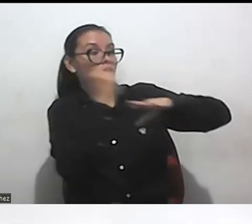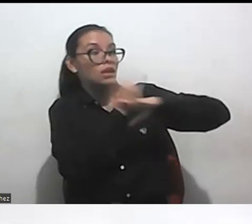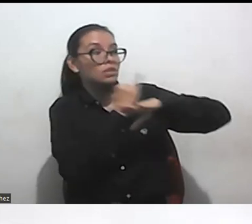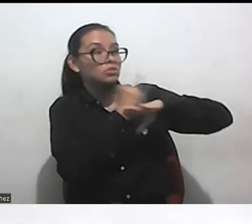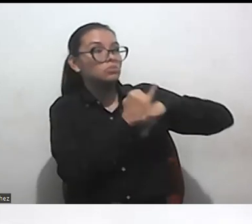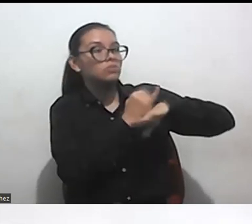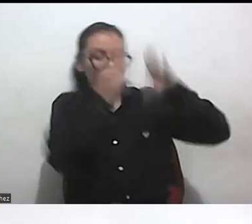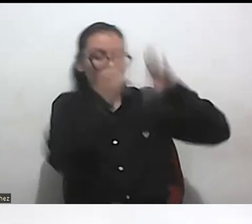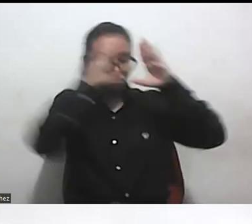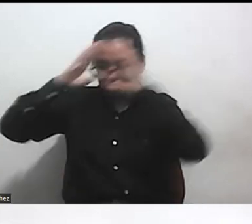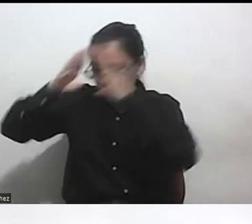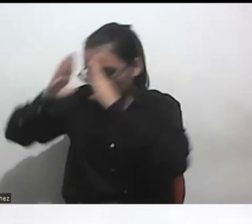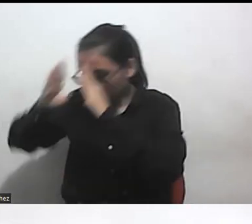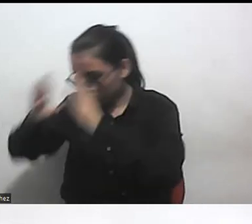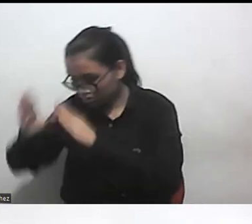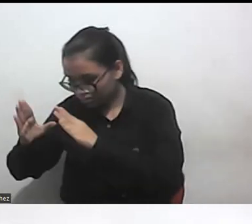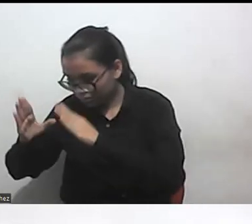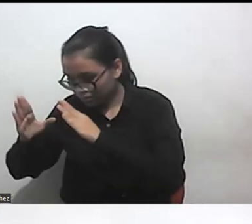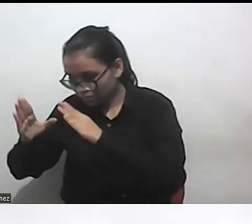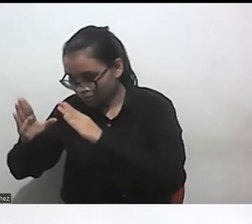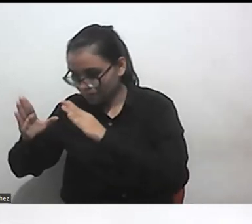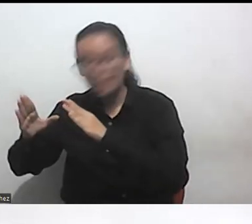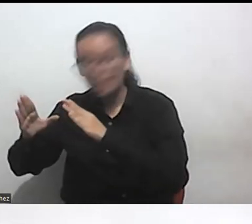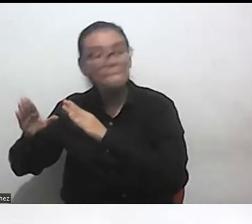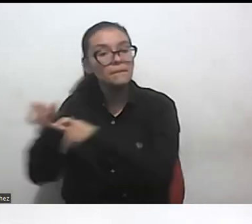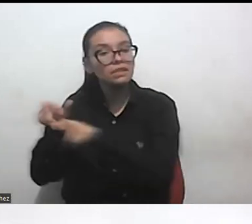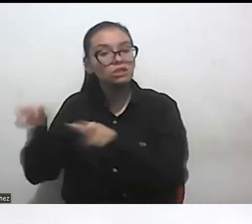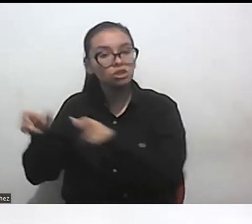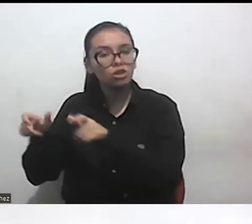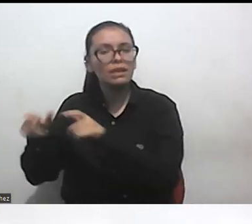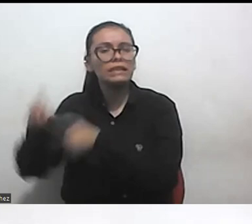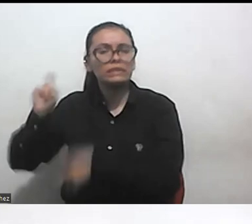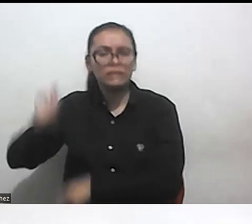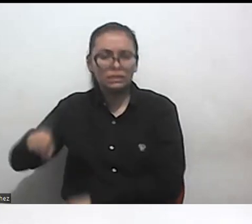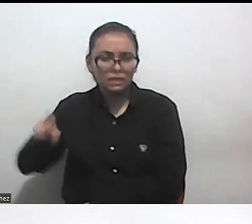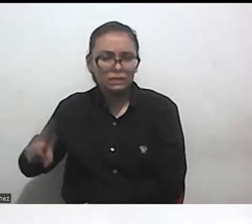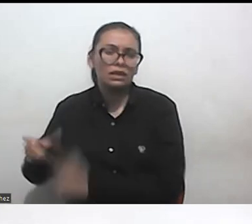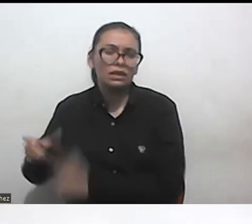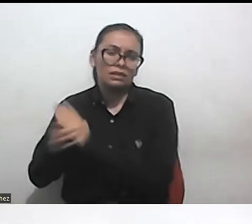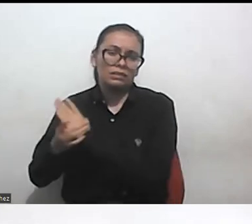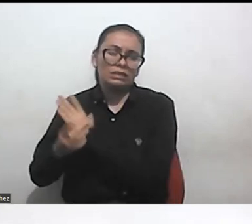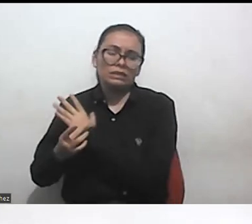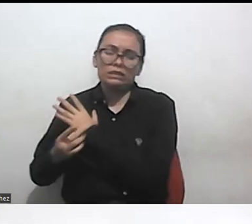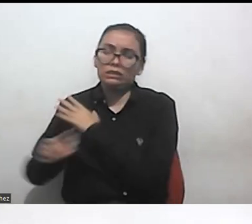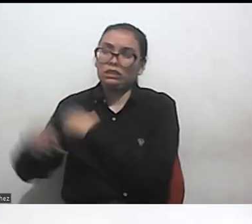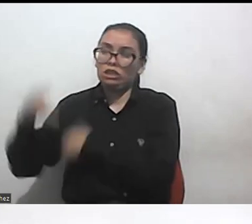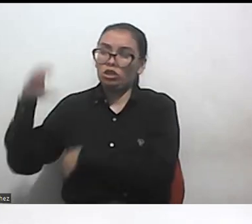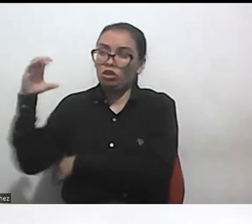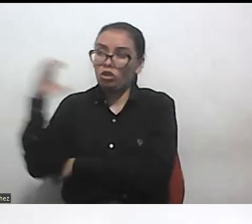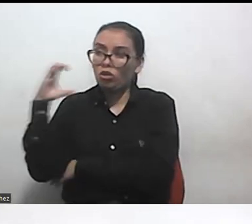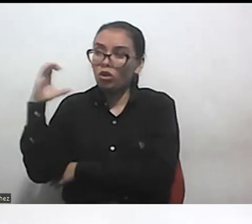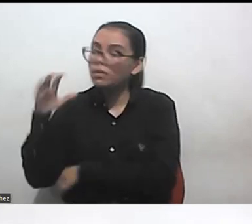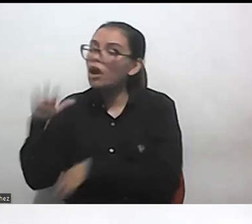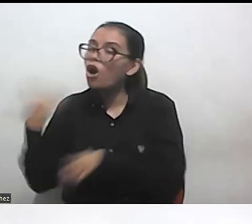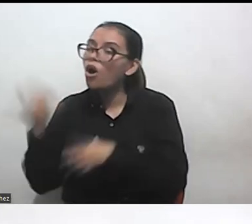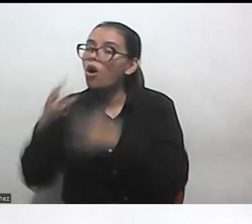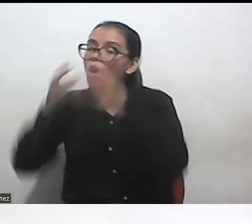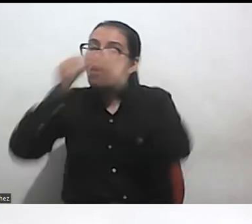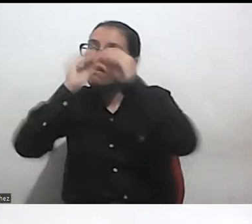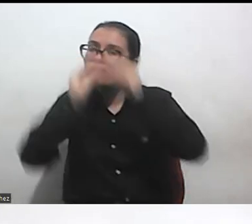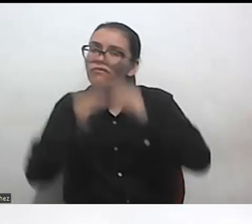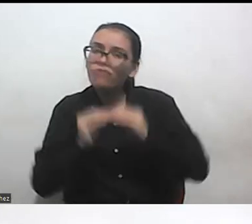esas partes más vulnerables y necesitadas de Colombia o de qué forma de